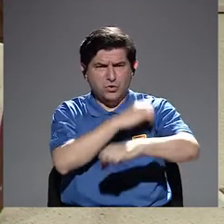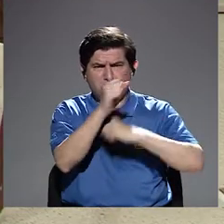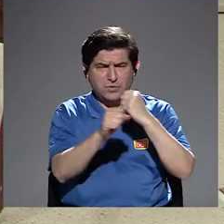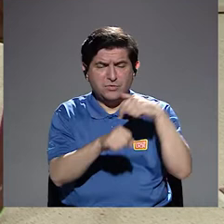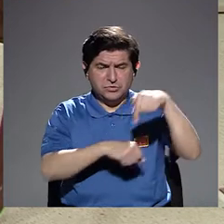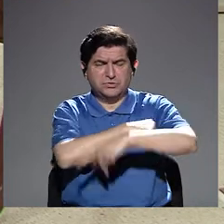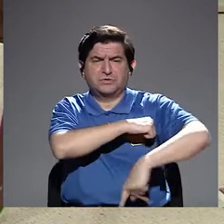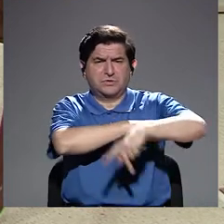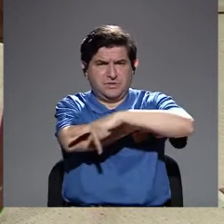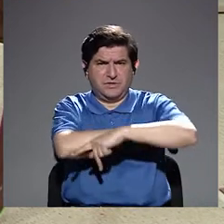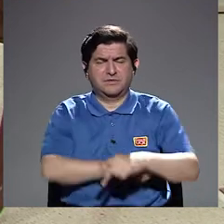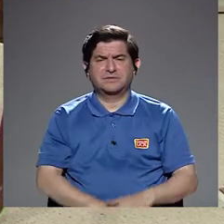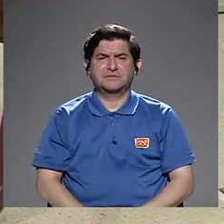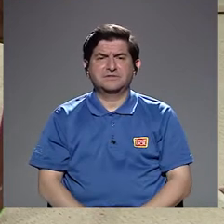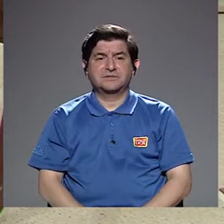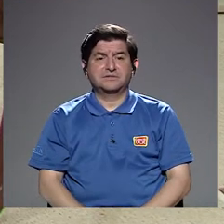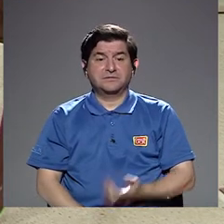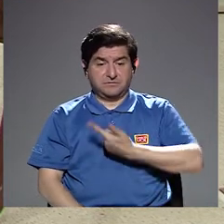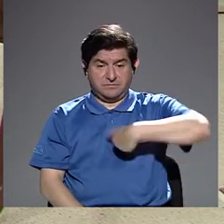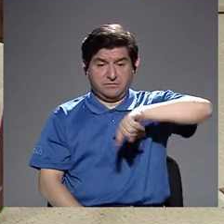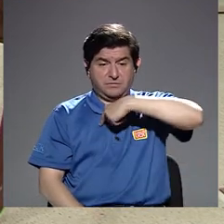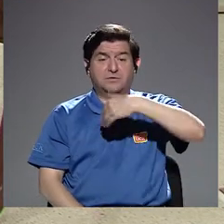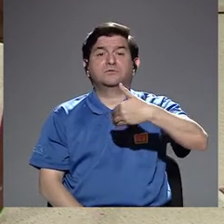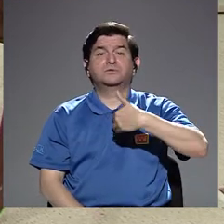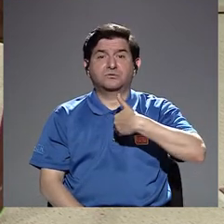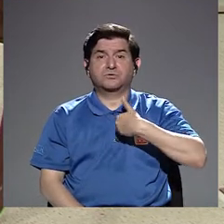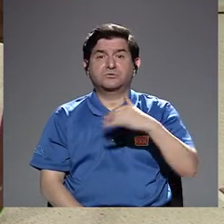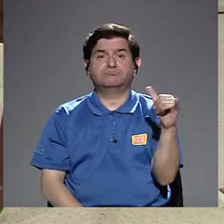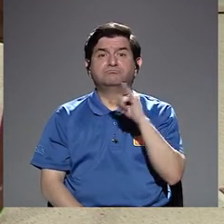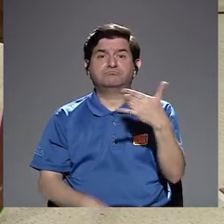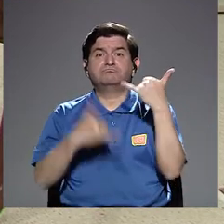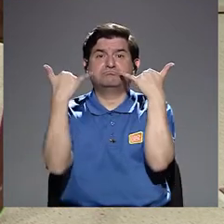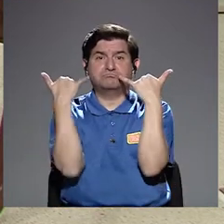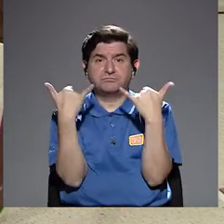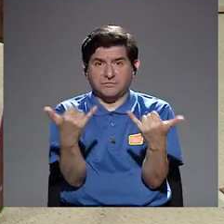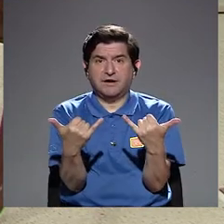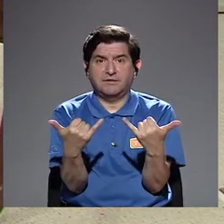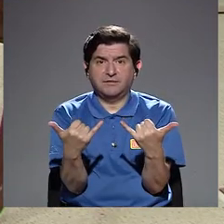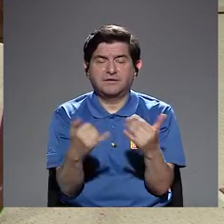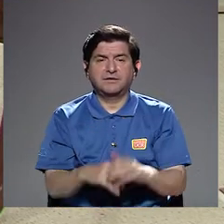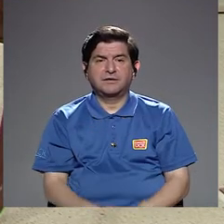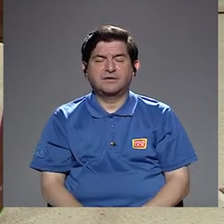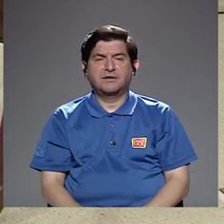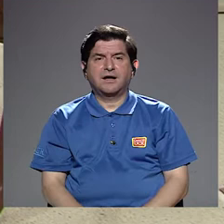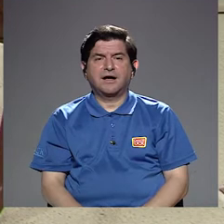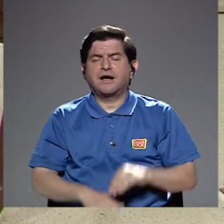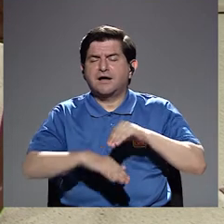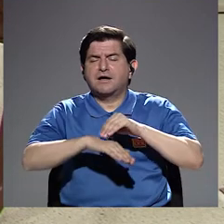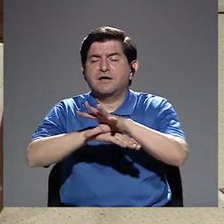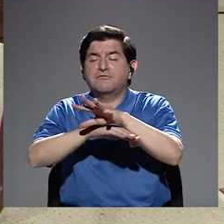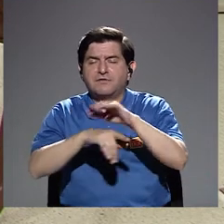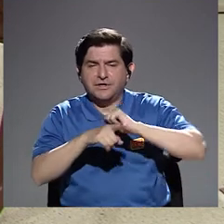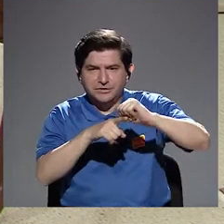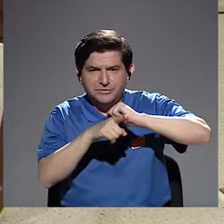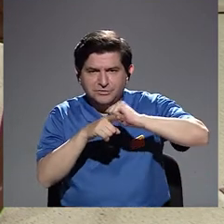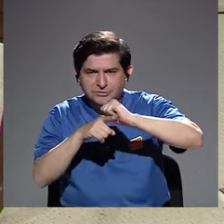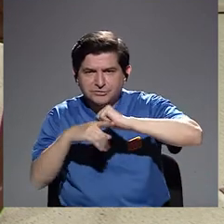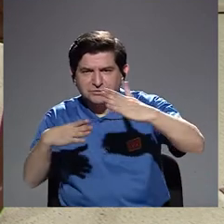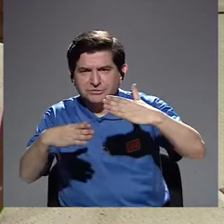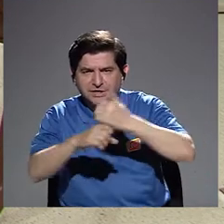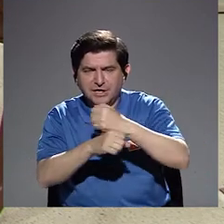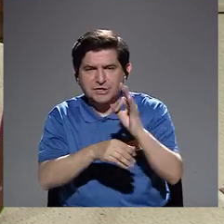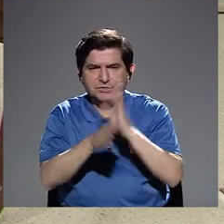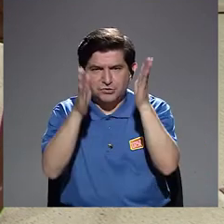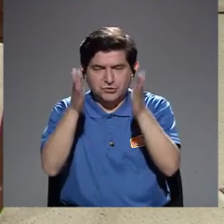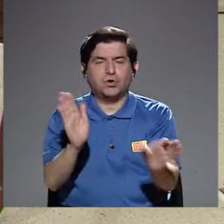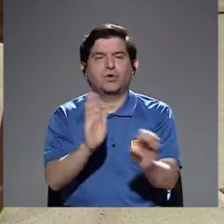en el país en ese sentido. Tenemos también ya consecuencias de la capacitación que se ha